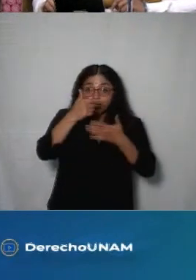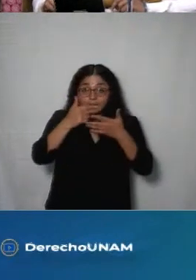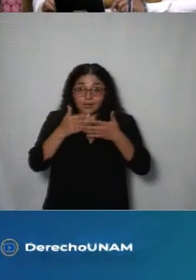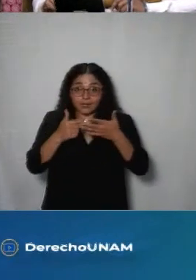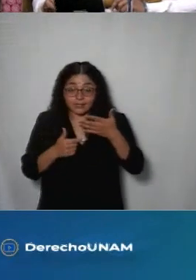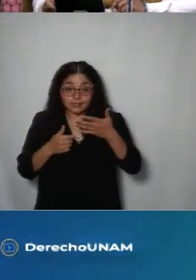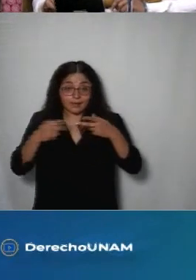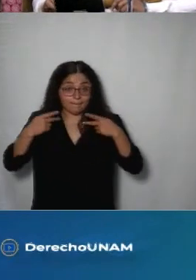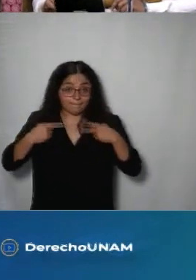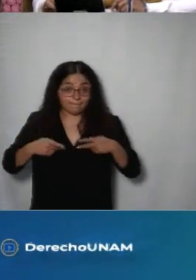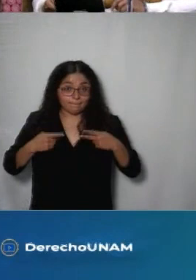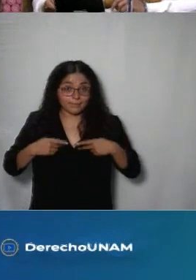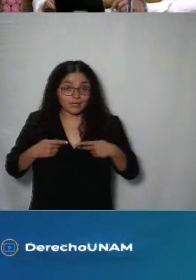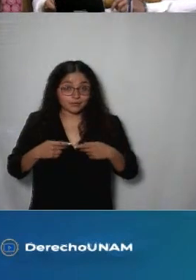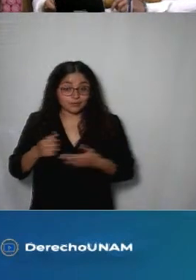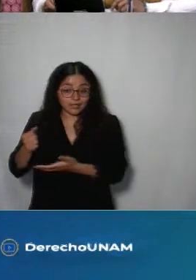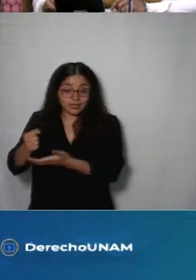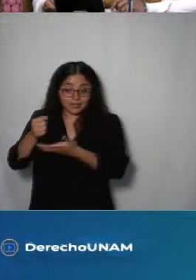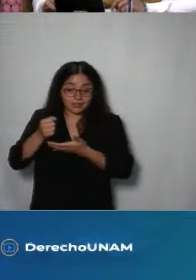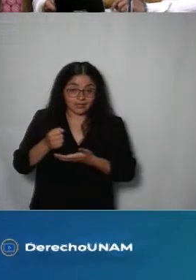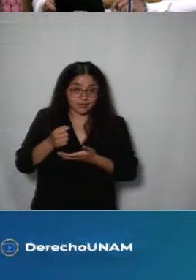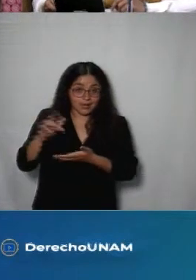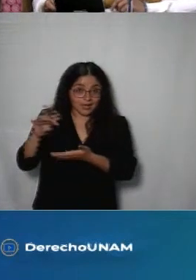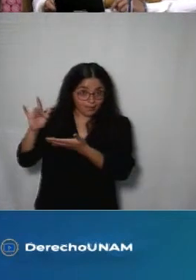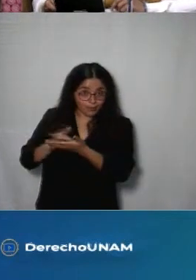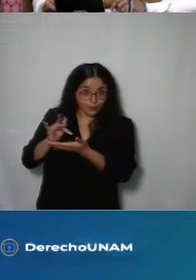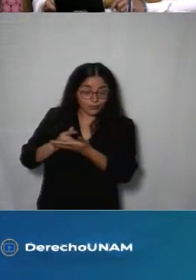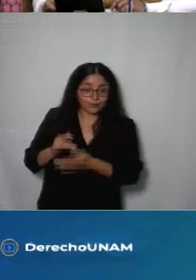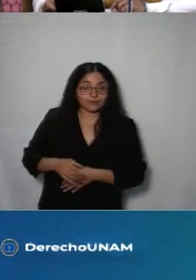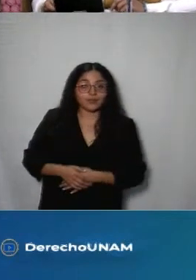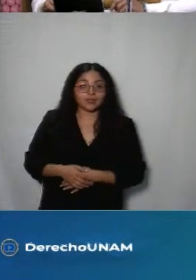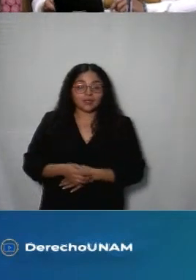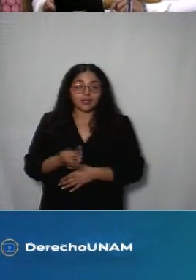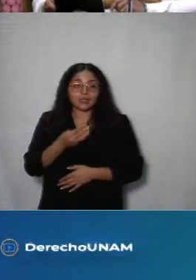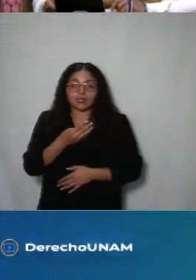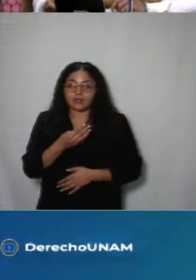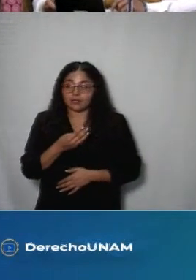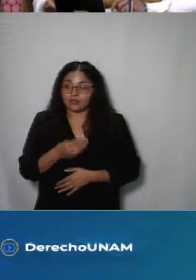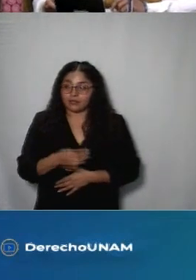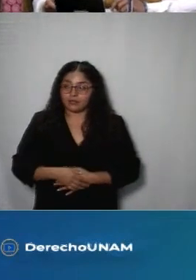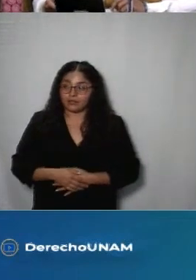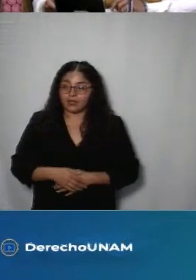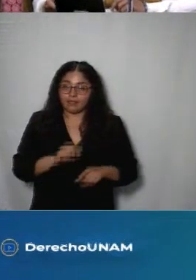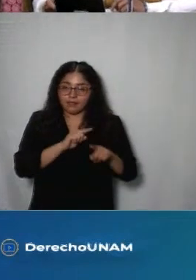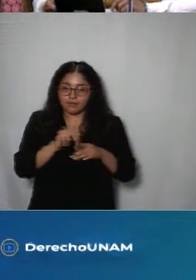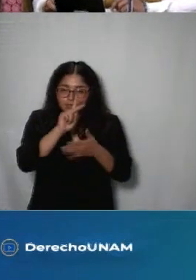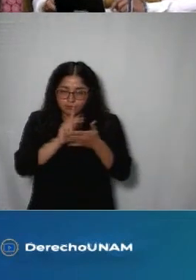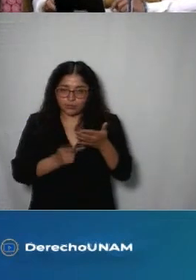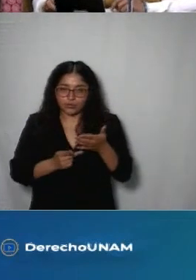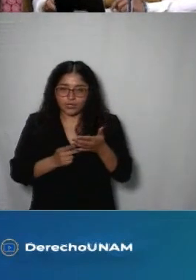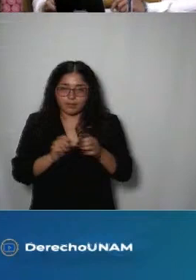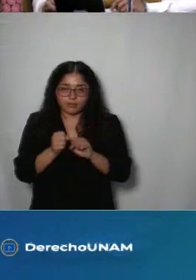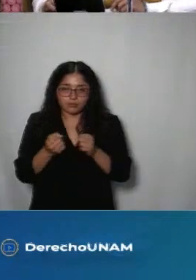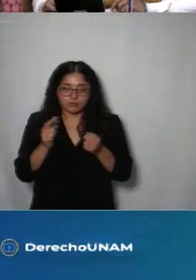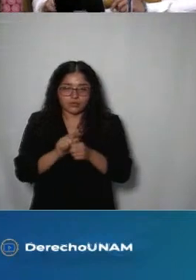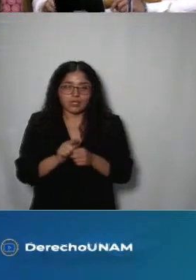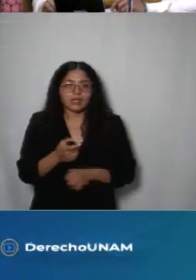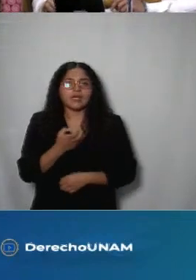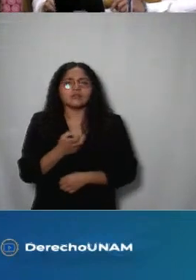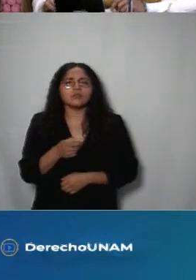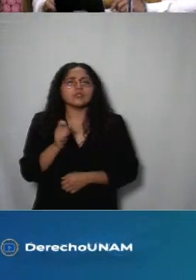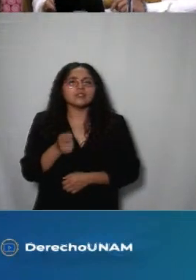beneficiarias encontramos 78 padrones de los 309 programas y acciones sociales lo cual